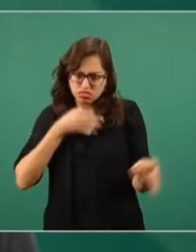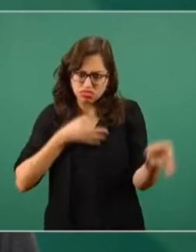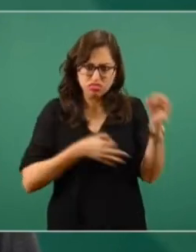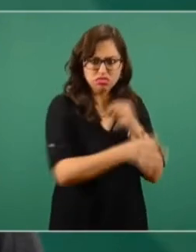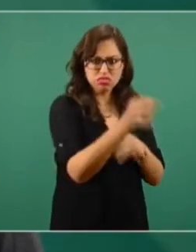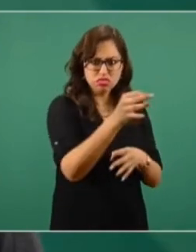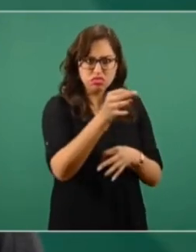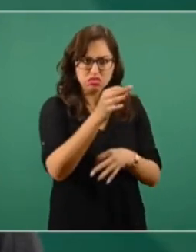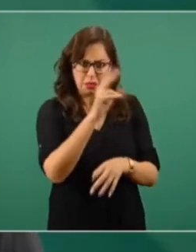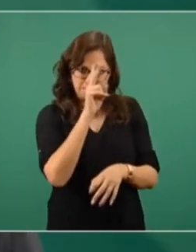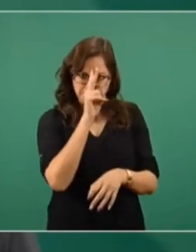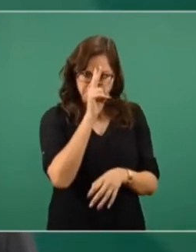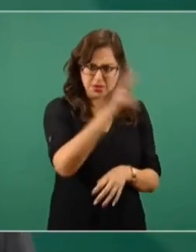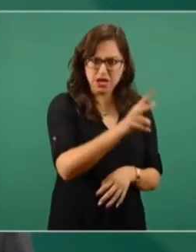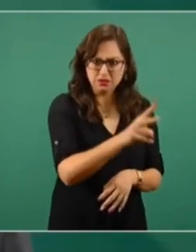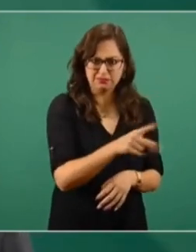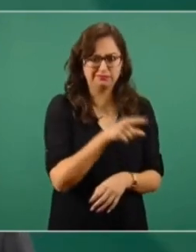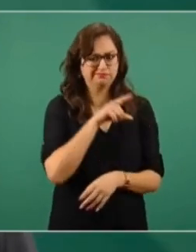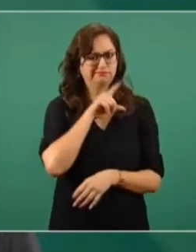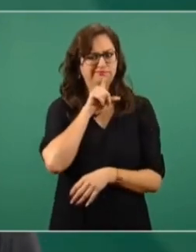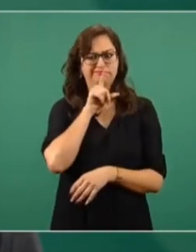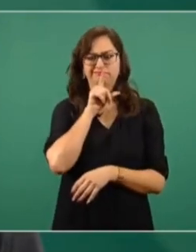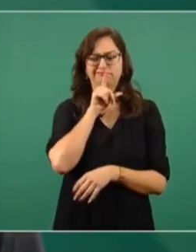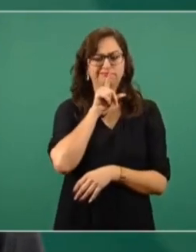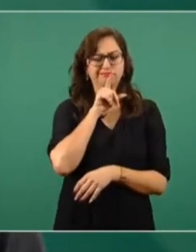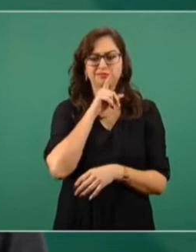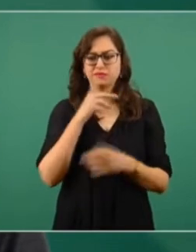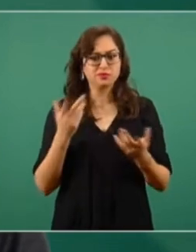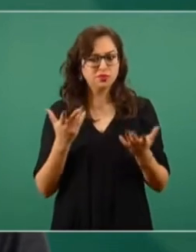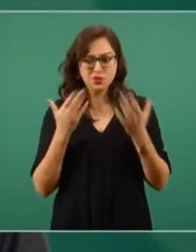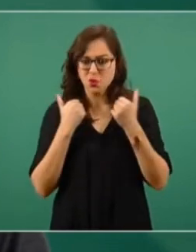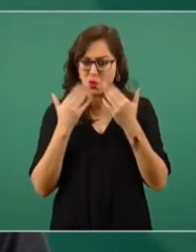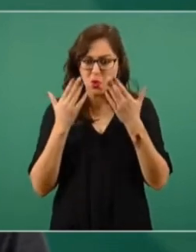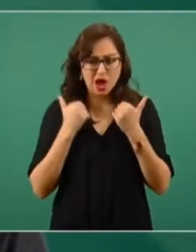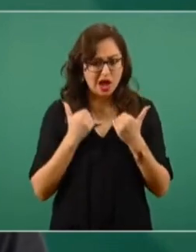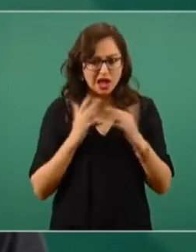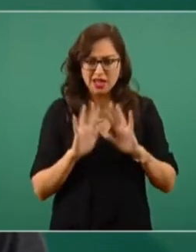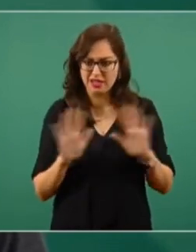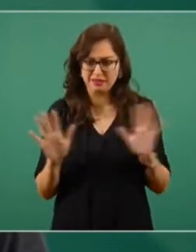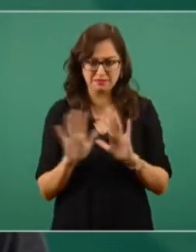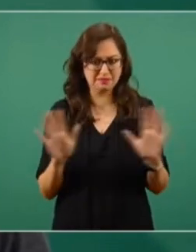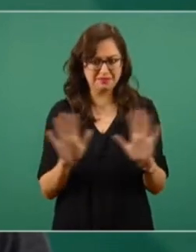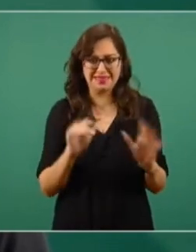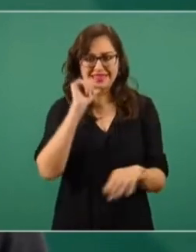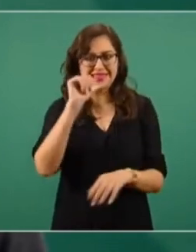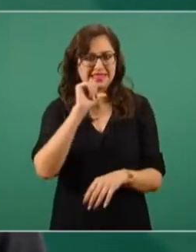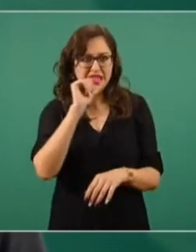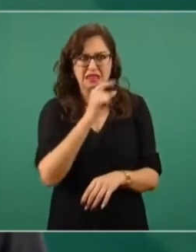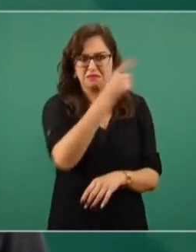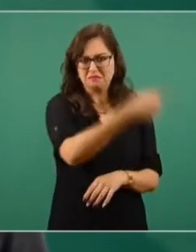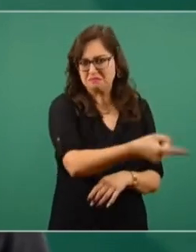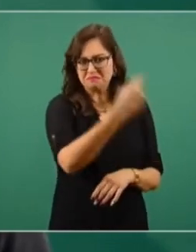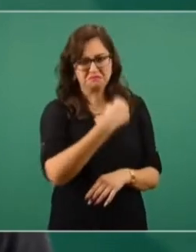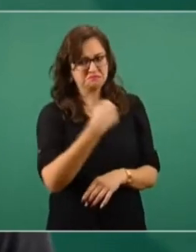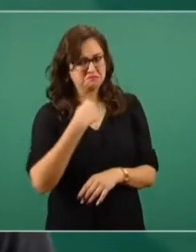Es una circunstancia difícil para ellos